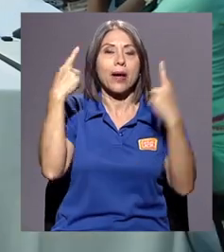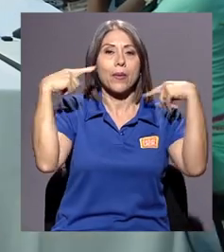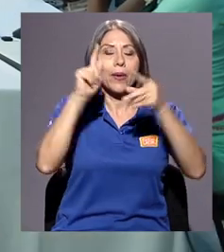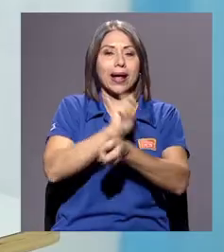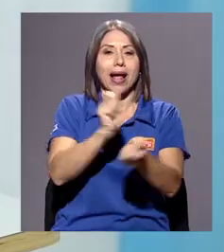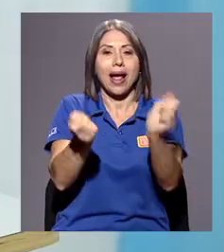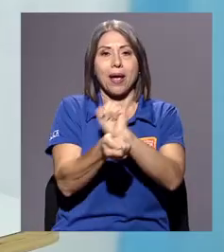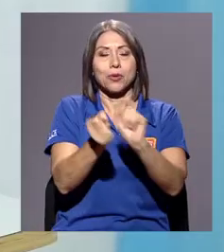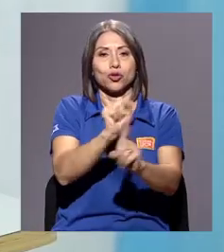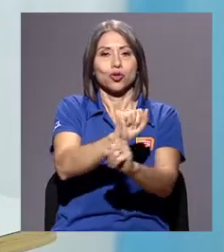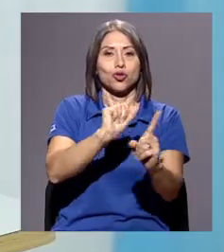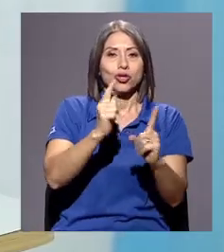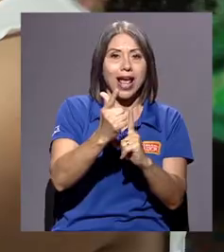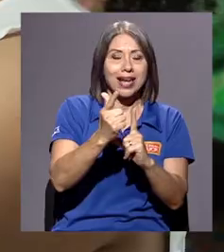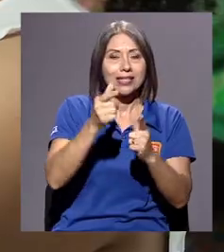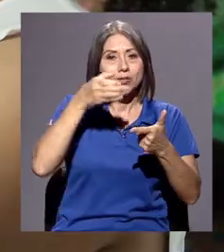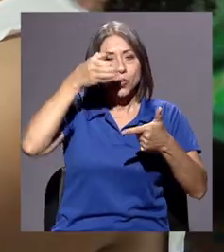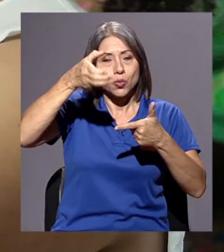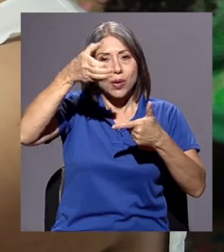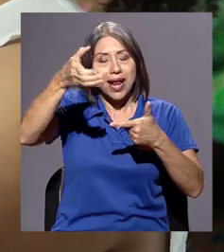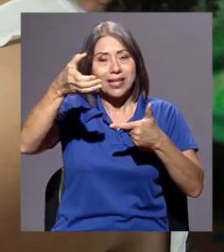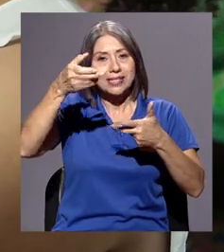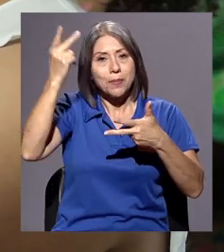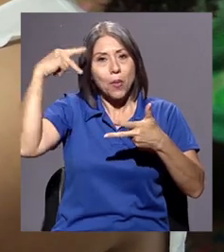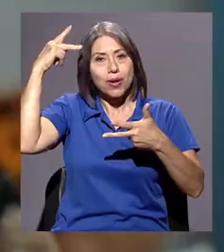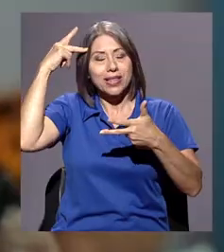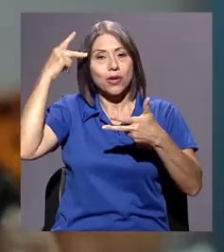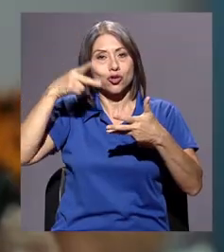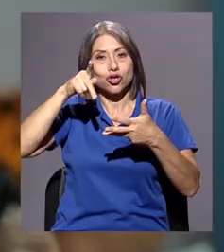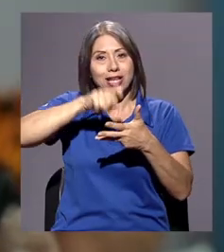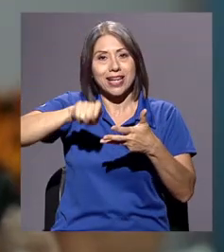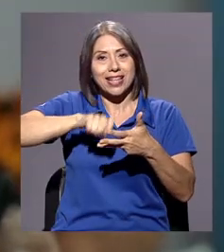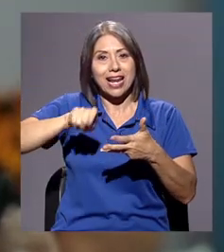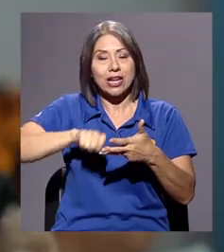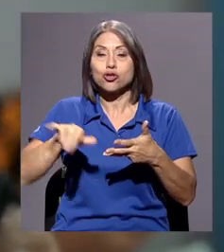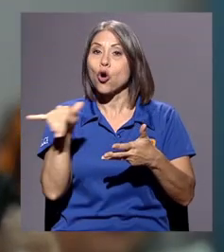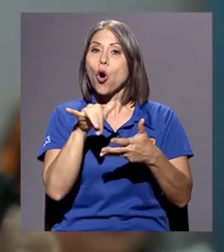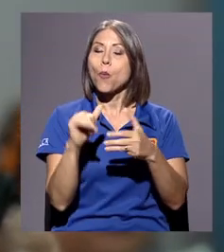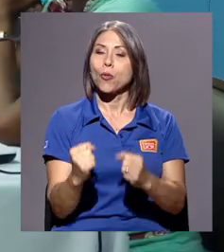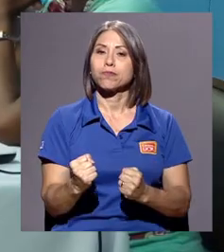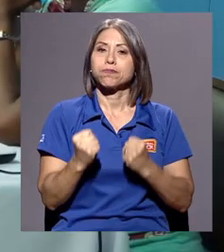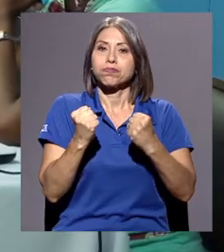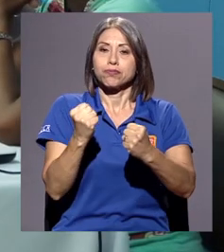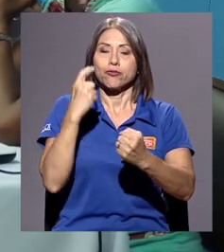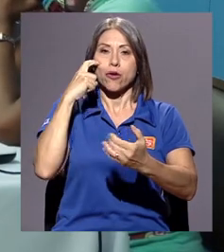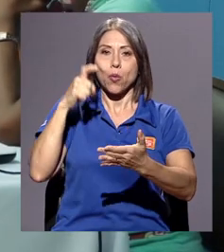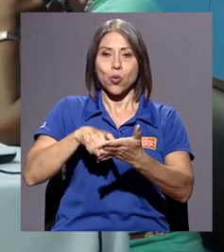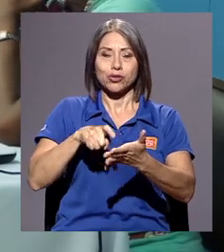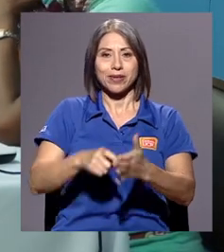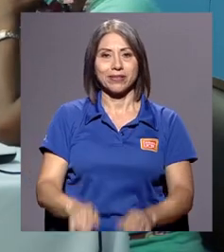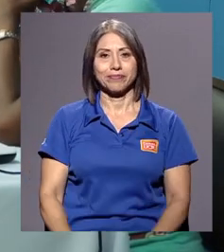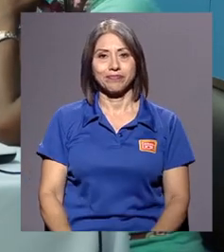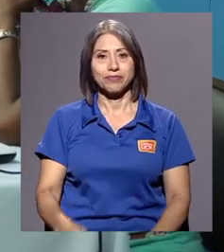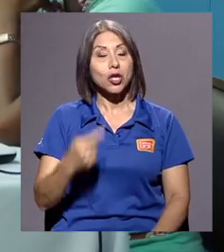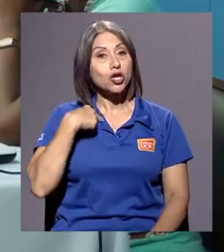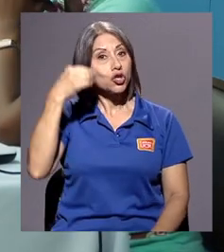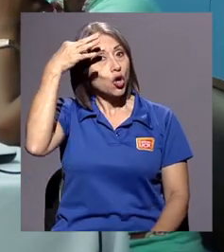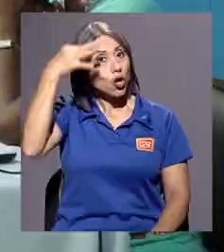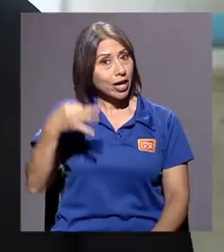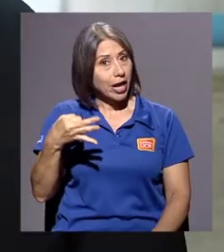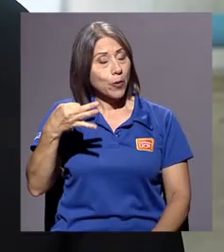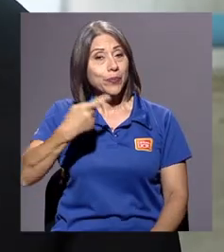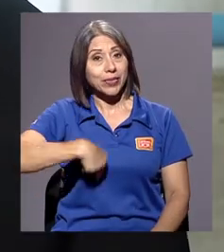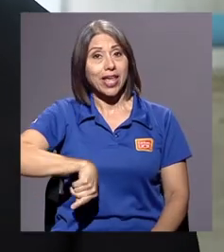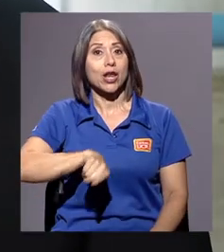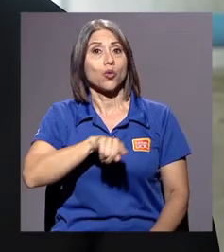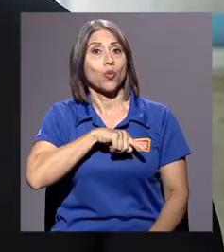sociales, culturales, políticos y literarios como forma de empoderamiento y reconocimiento. Bueno, yo creo que la